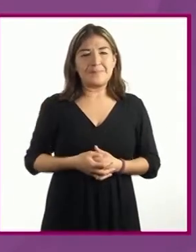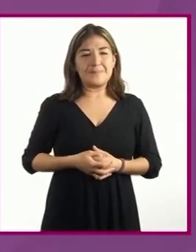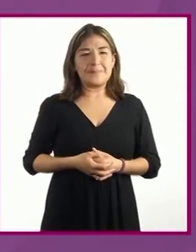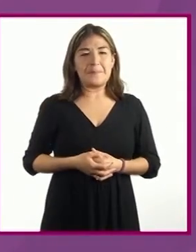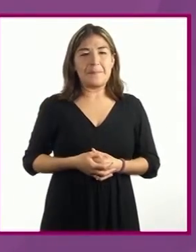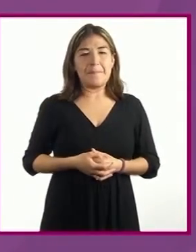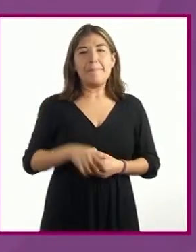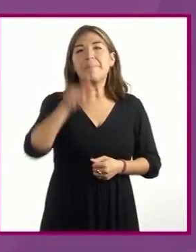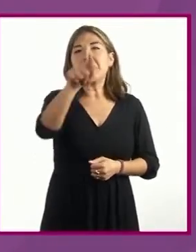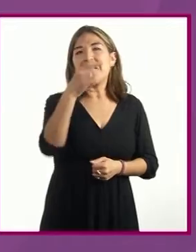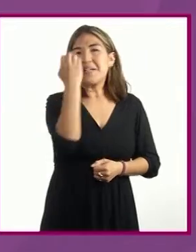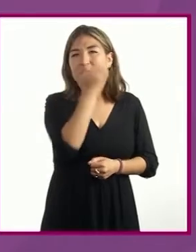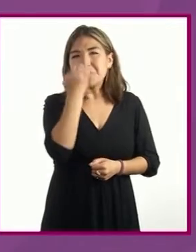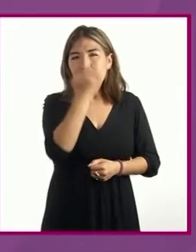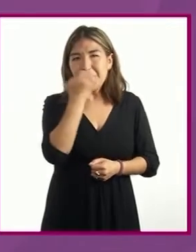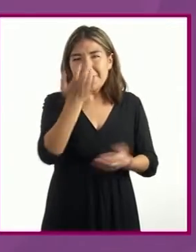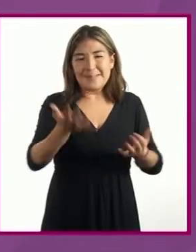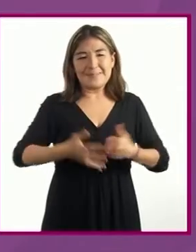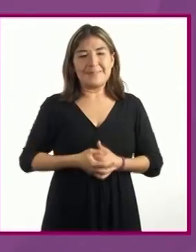tu escuela,